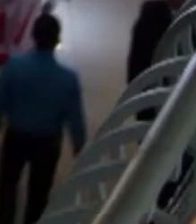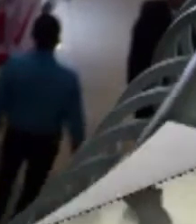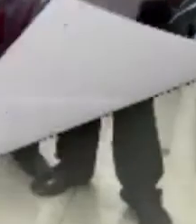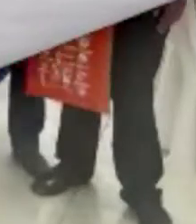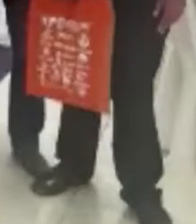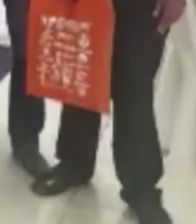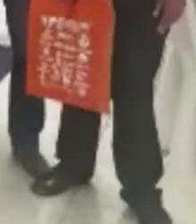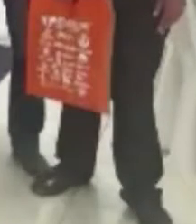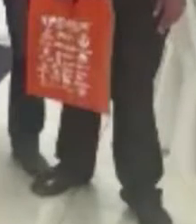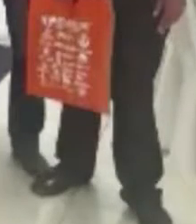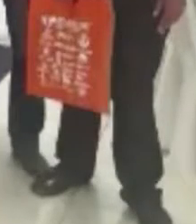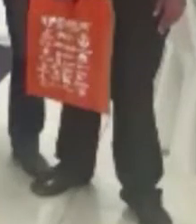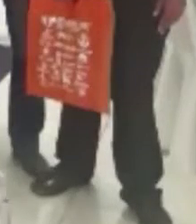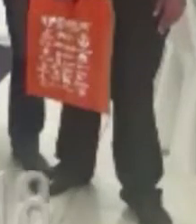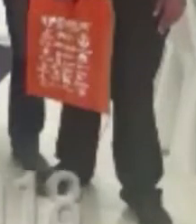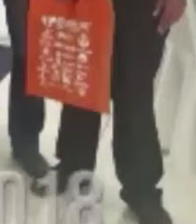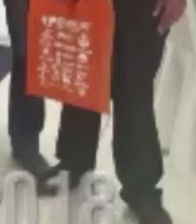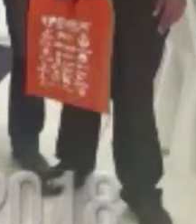Línea gratis desde